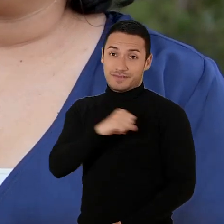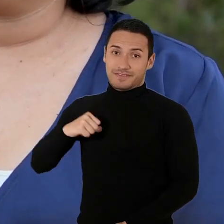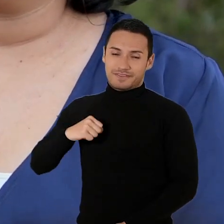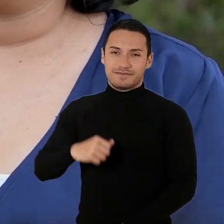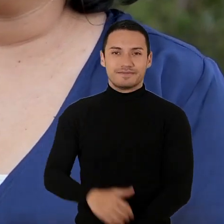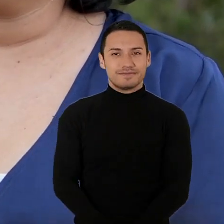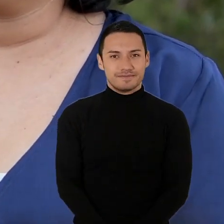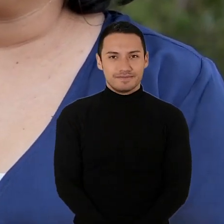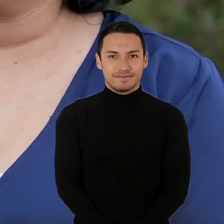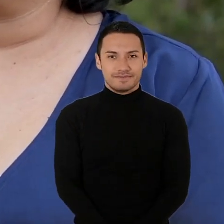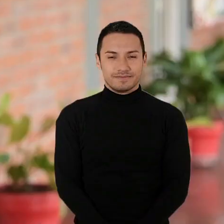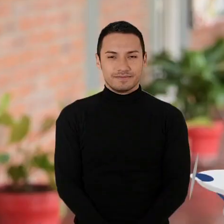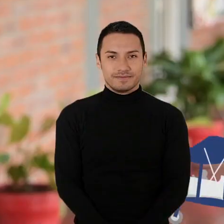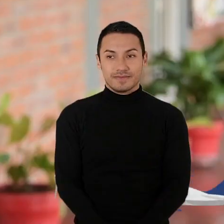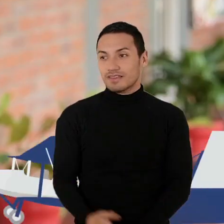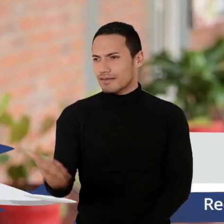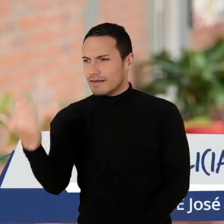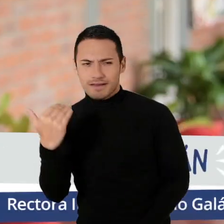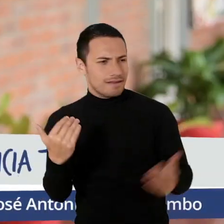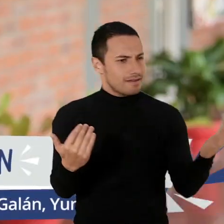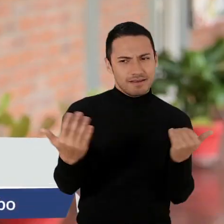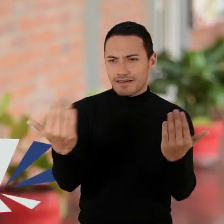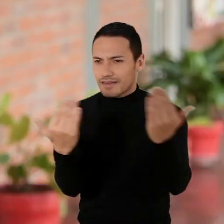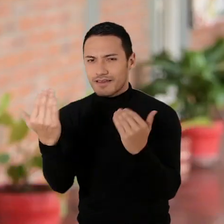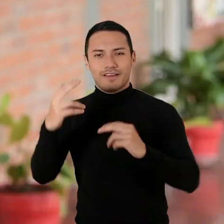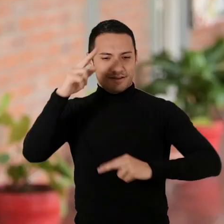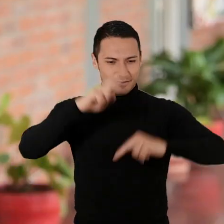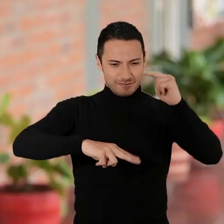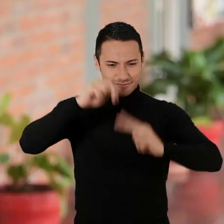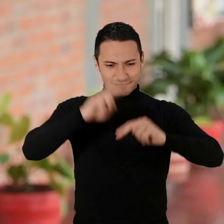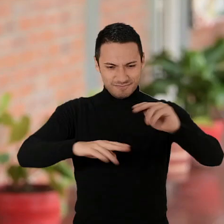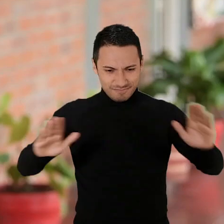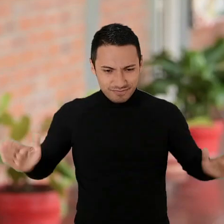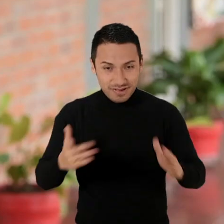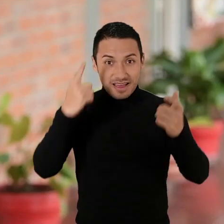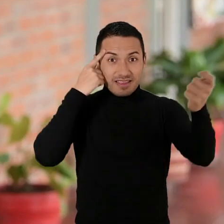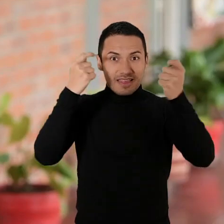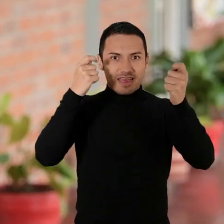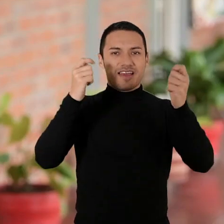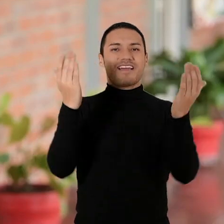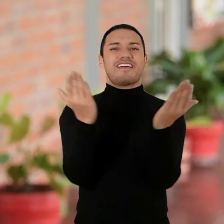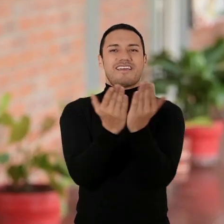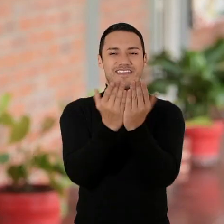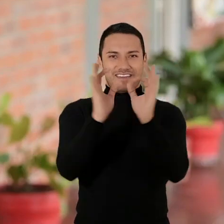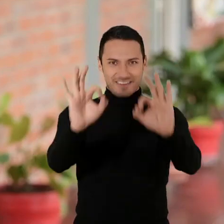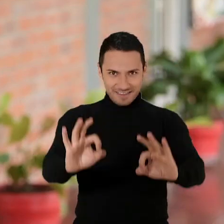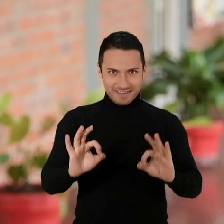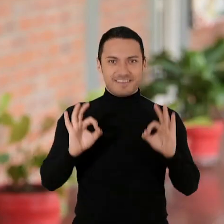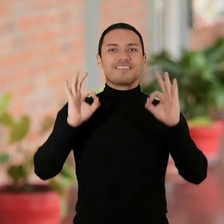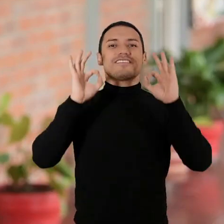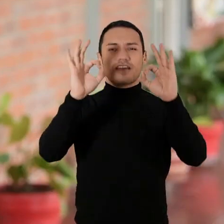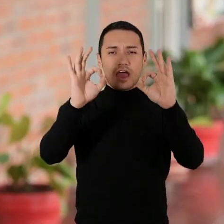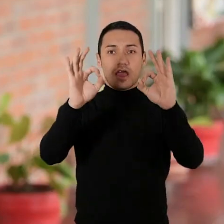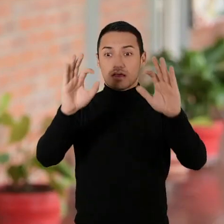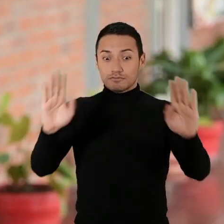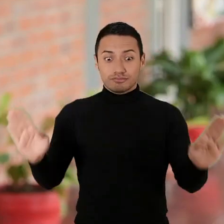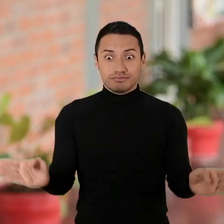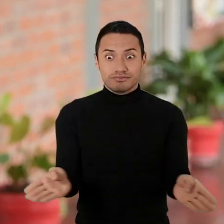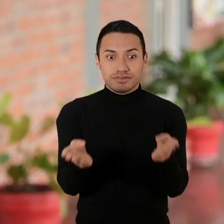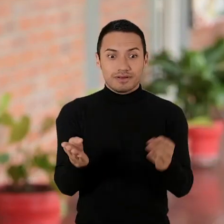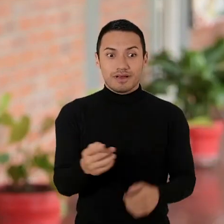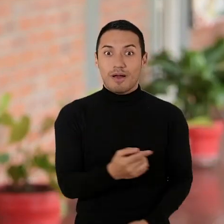para todos los procesos Es construir entre todos unas estrategias para mejorar la calidad educativa y